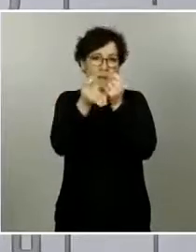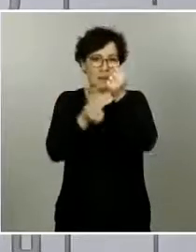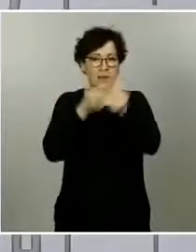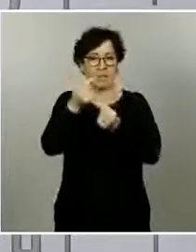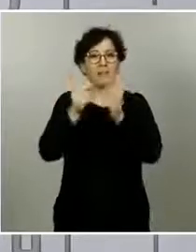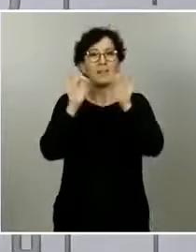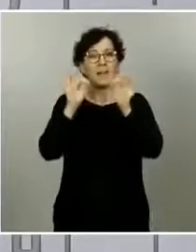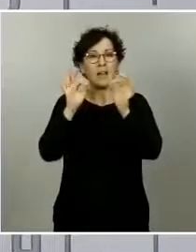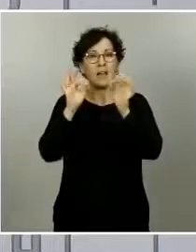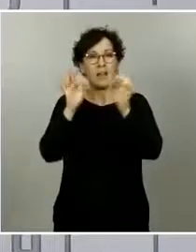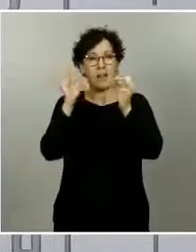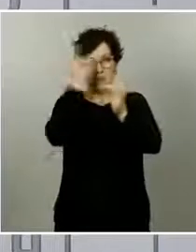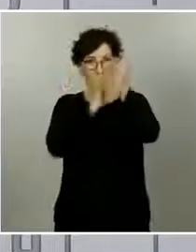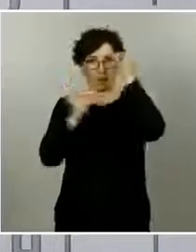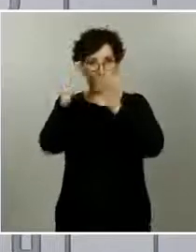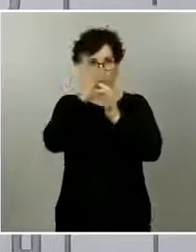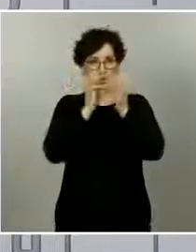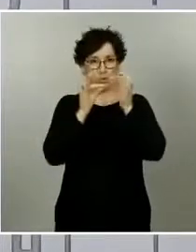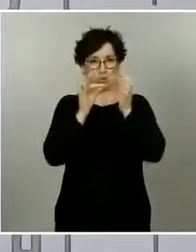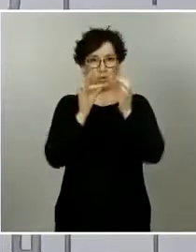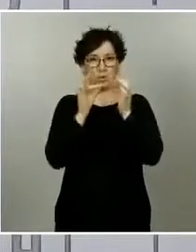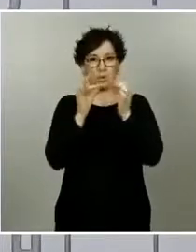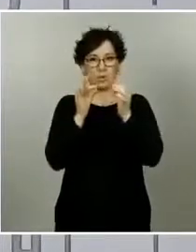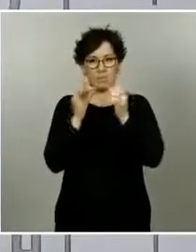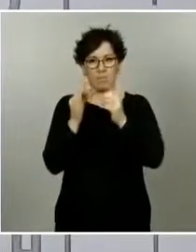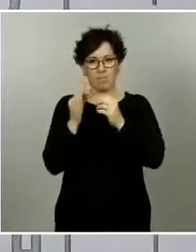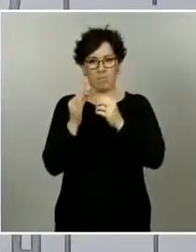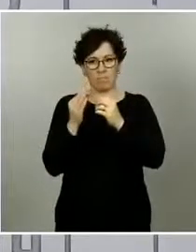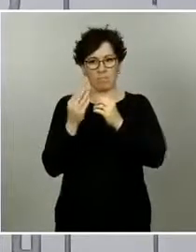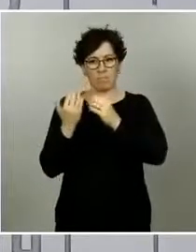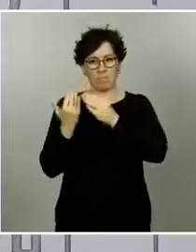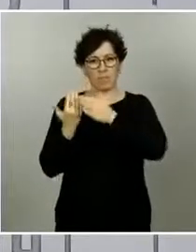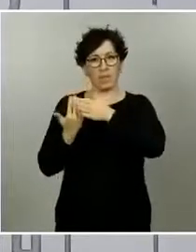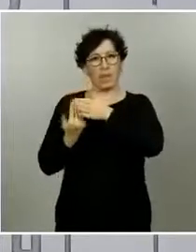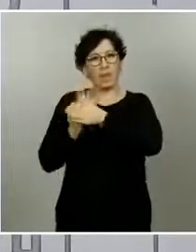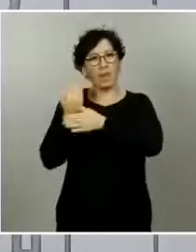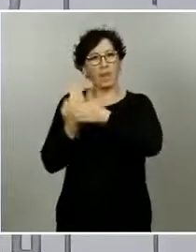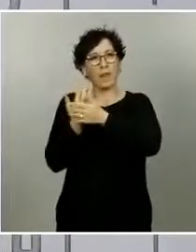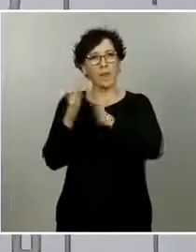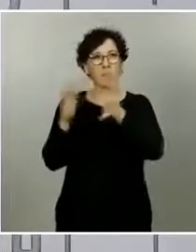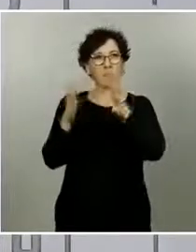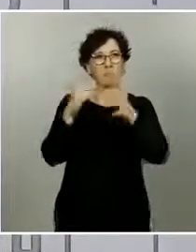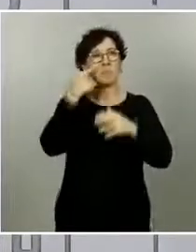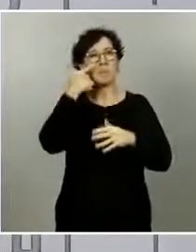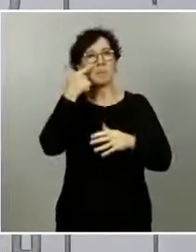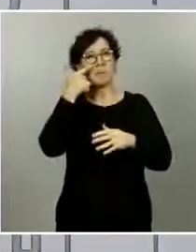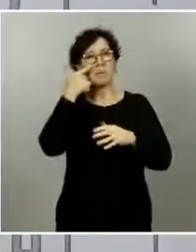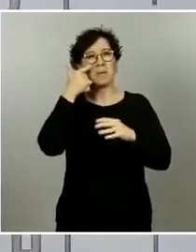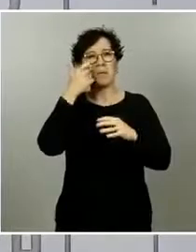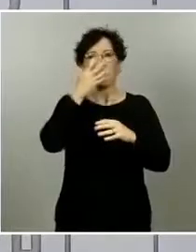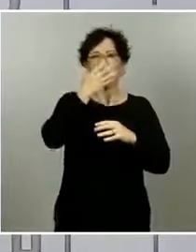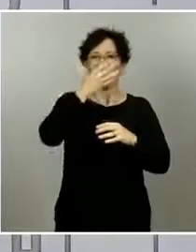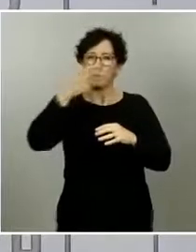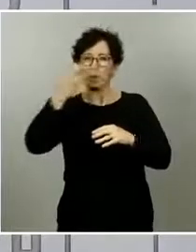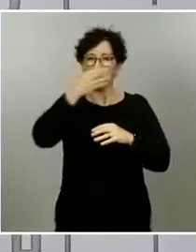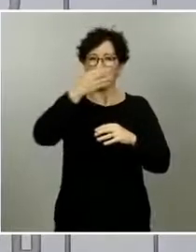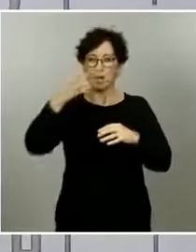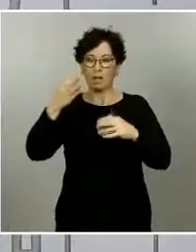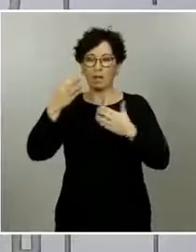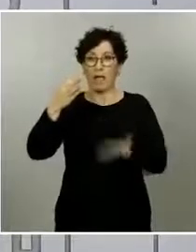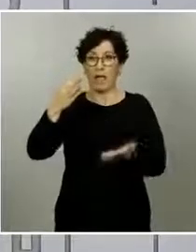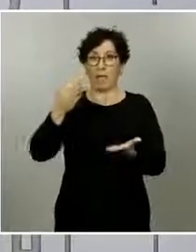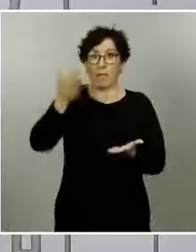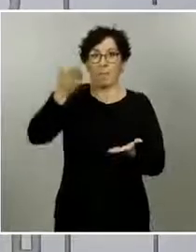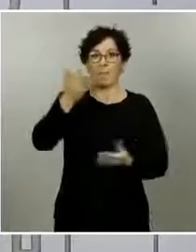o una estabilización, con alguna pequeña subida en el número de datos. De hecho, hemos estado varios días